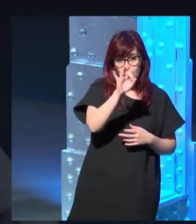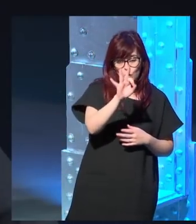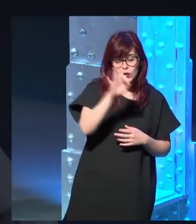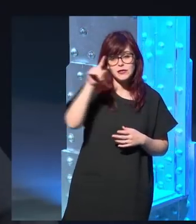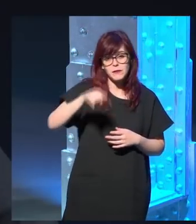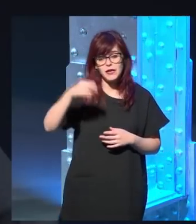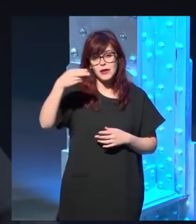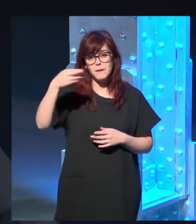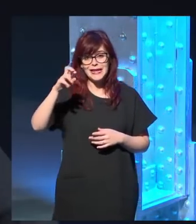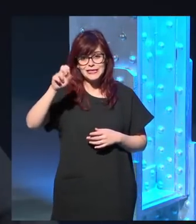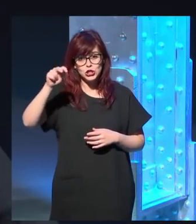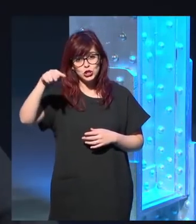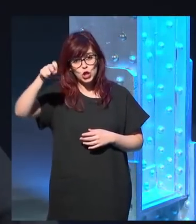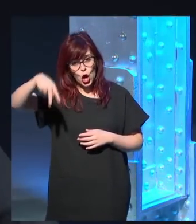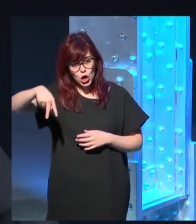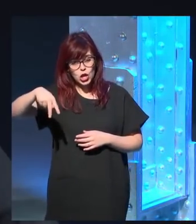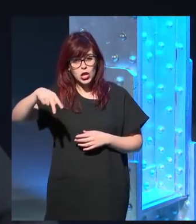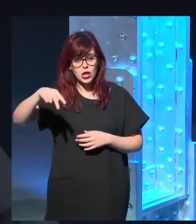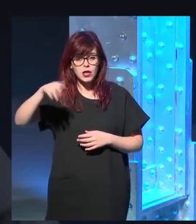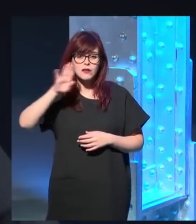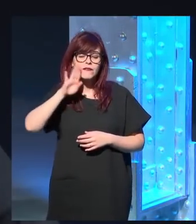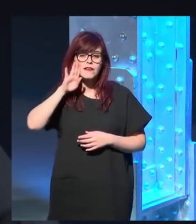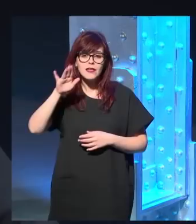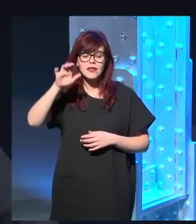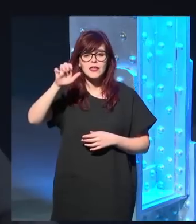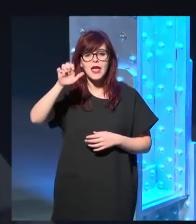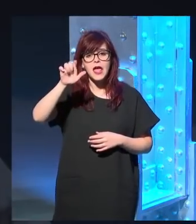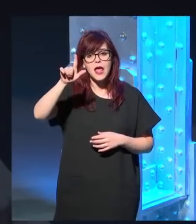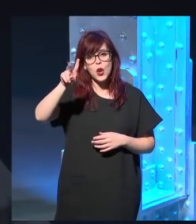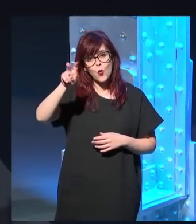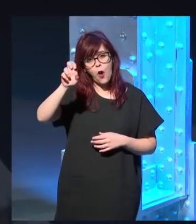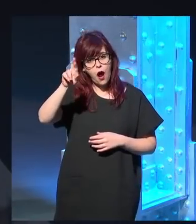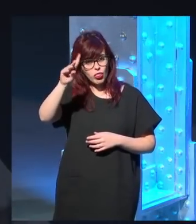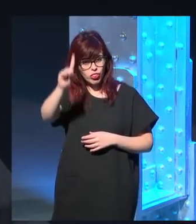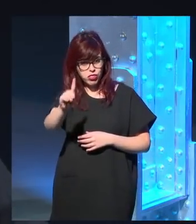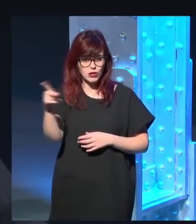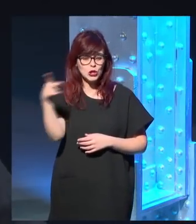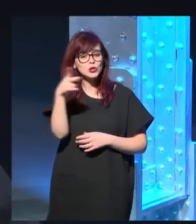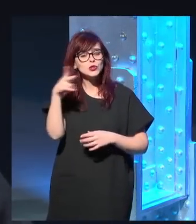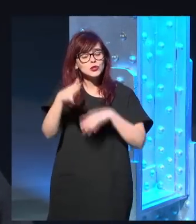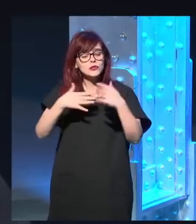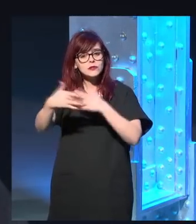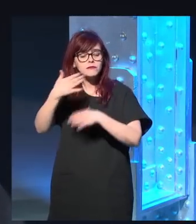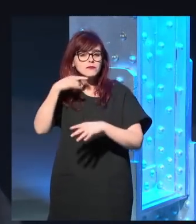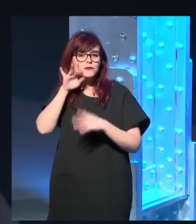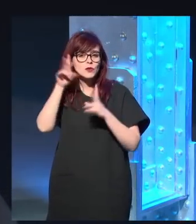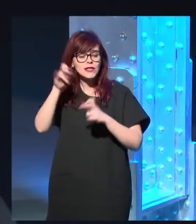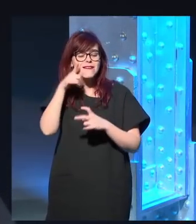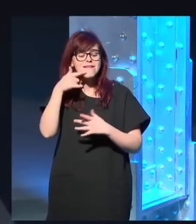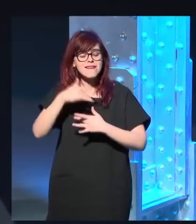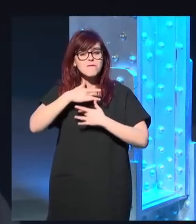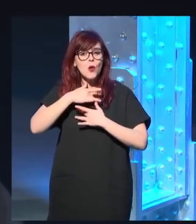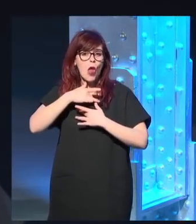también Breton con Elioar, que es mucho mejor. Y ahí se terminó la escritura